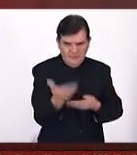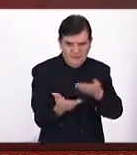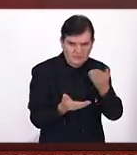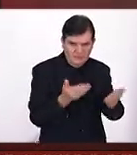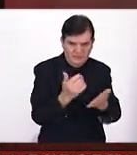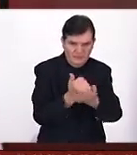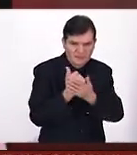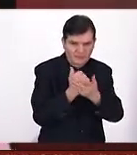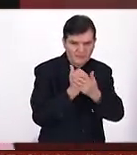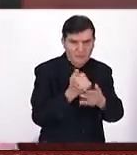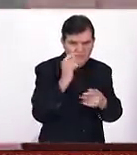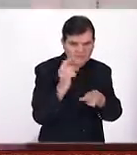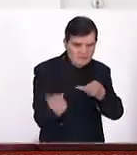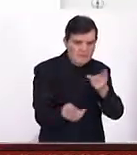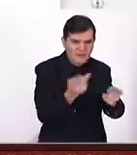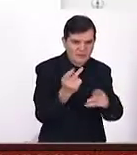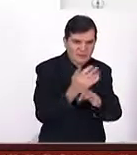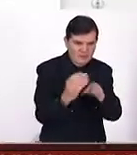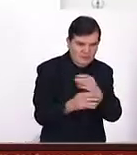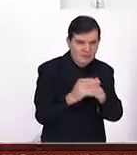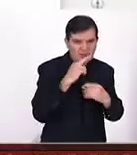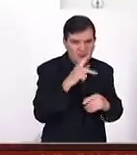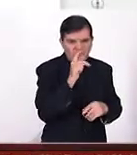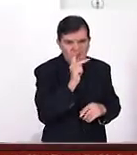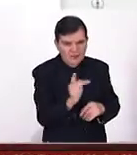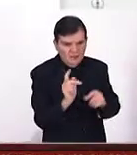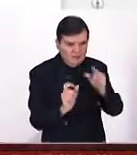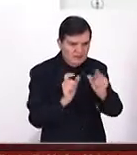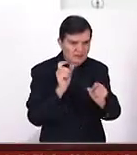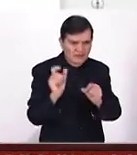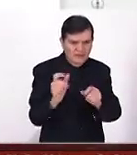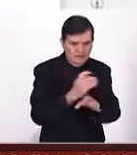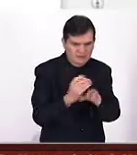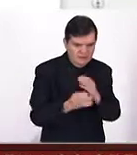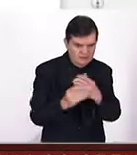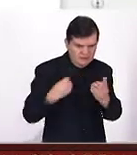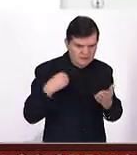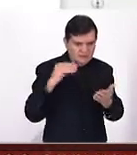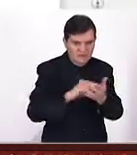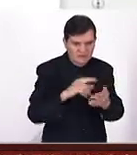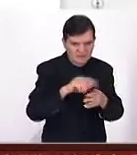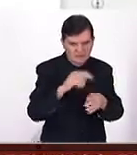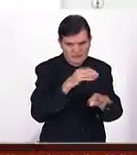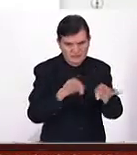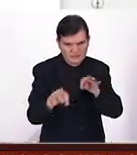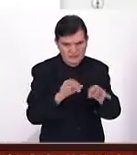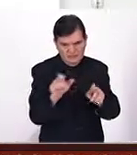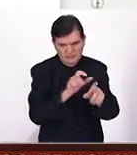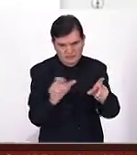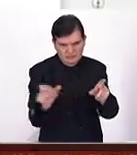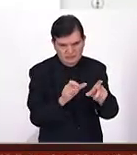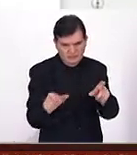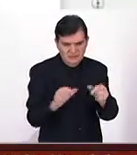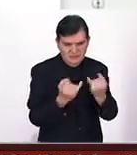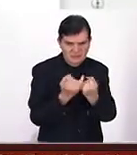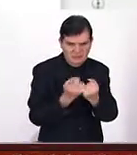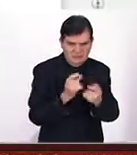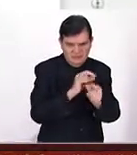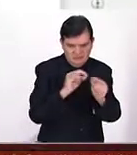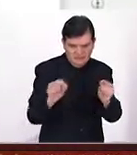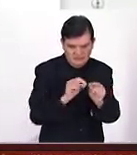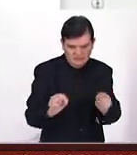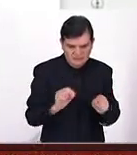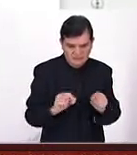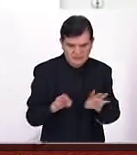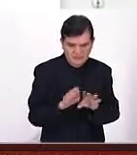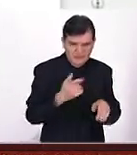la ayuda de los lectores, preguntándoles por las mejores palabras y expresiones con las que completar su trabajo. También podemos subrayar los